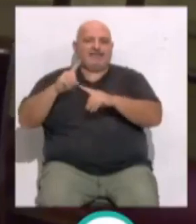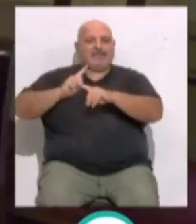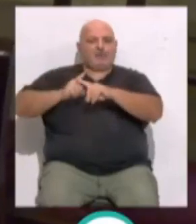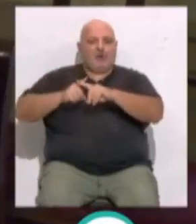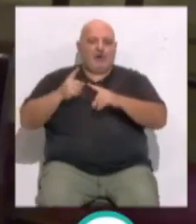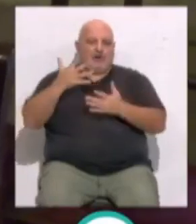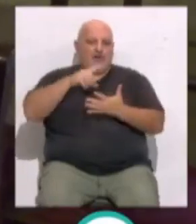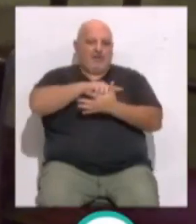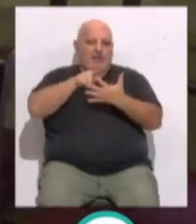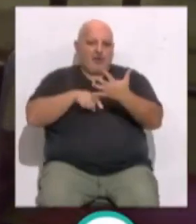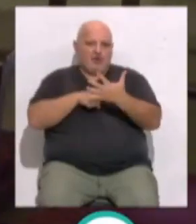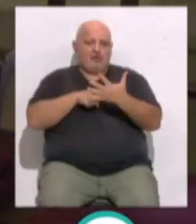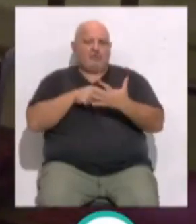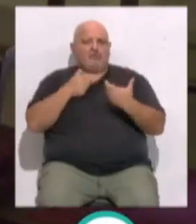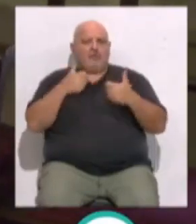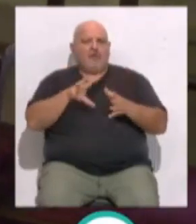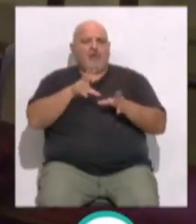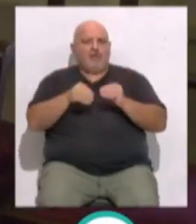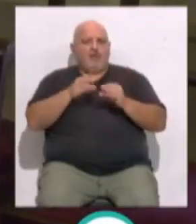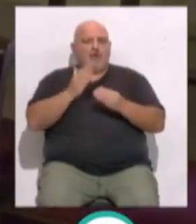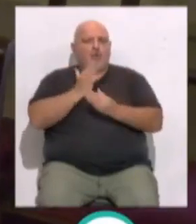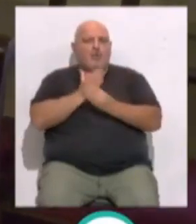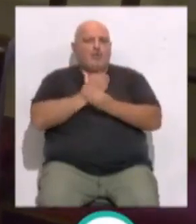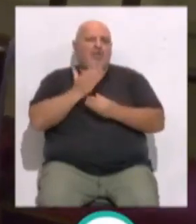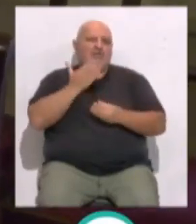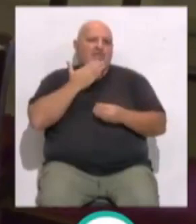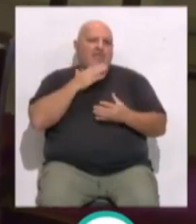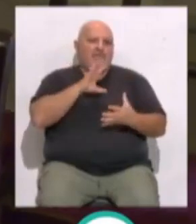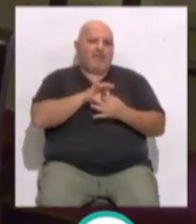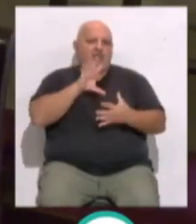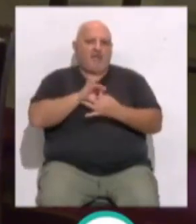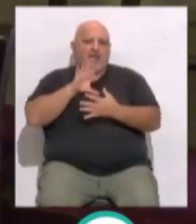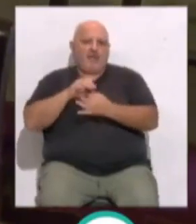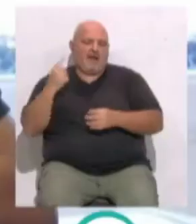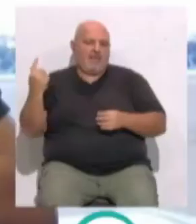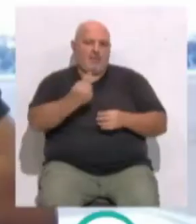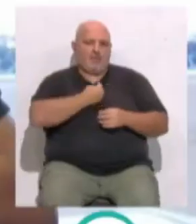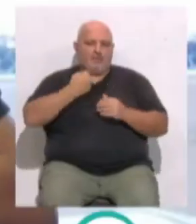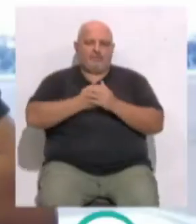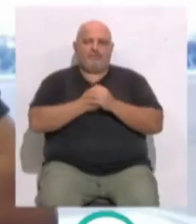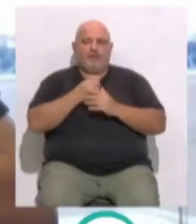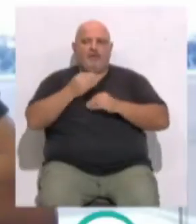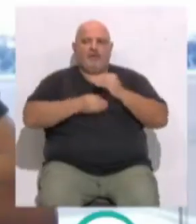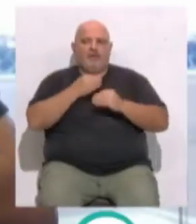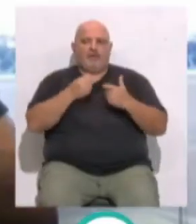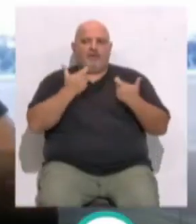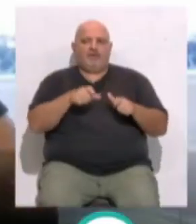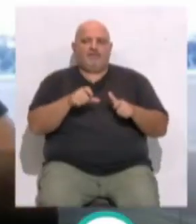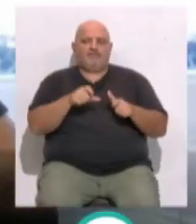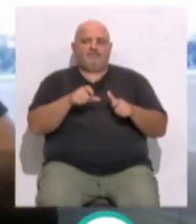El contenido de cada bloque temático está adaptado a los cursos y edades del alumnado que va a recibirlos. Lo hacemos desde